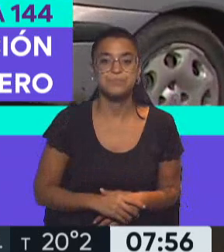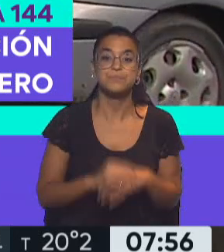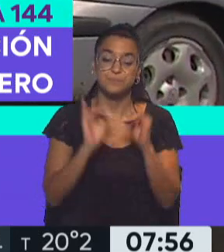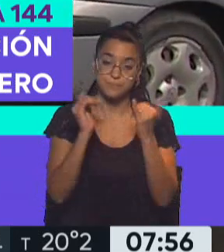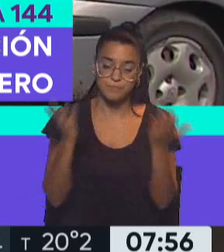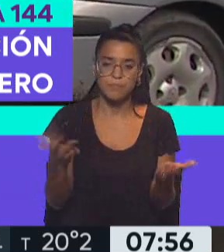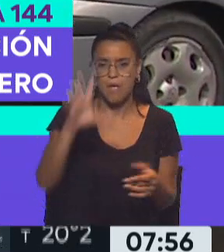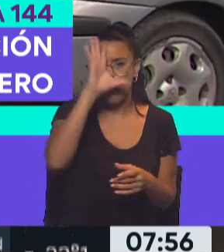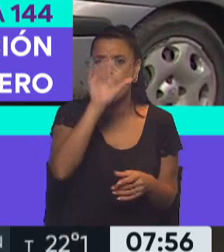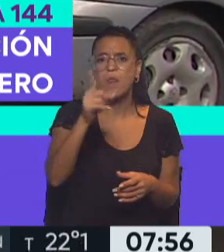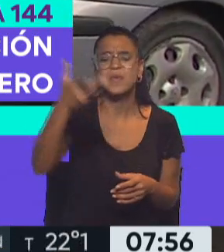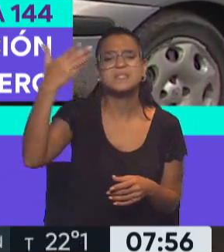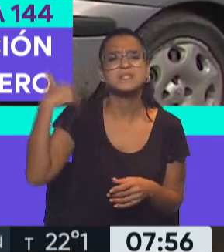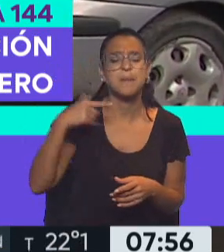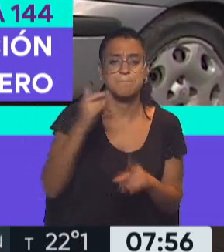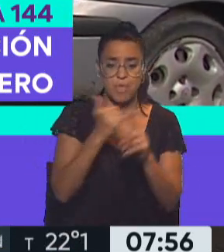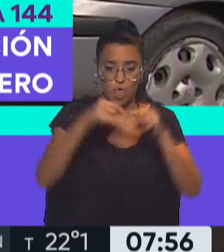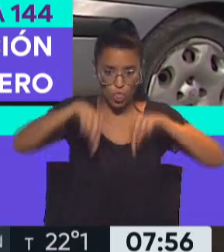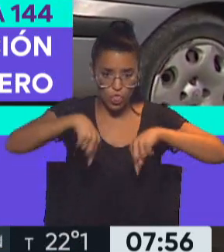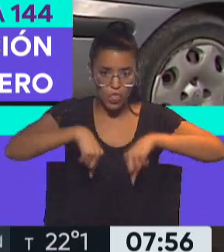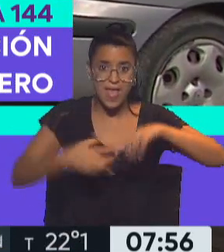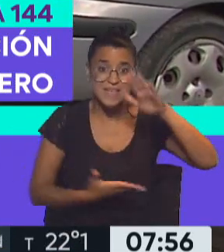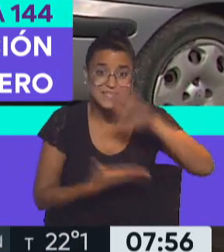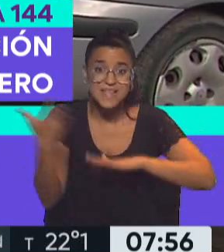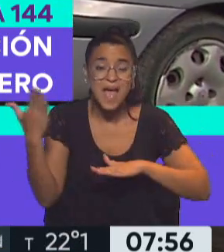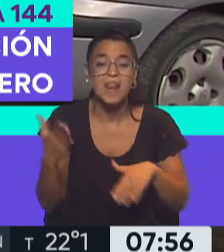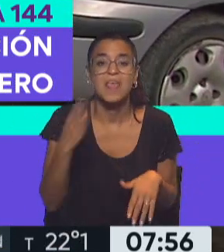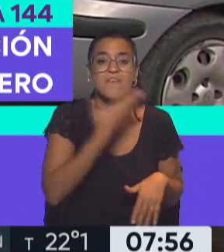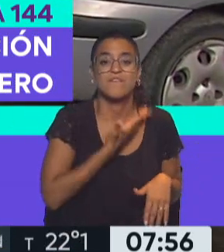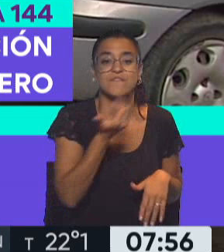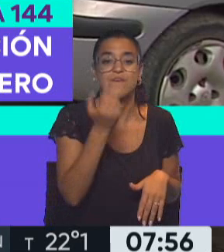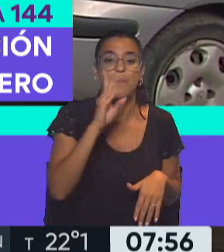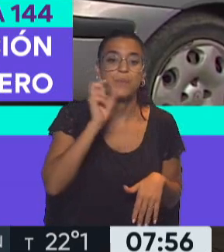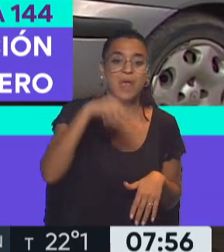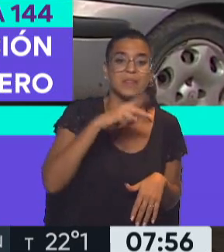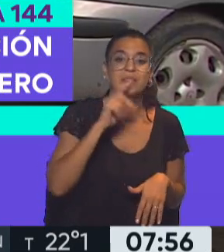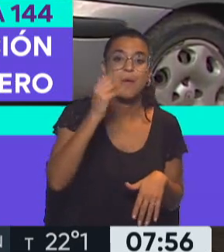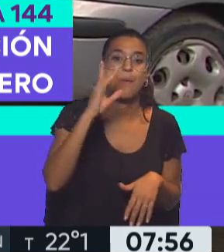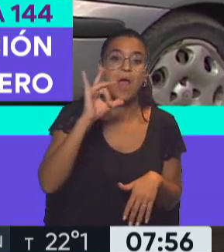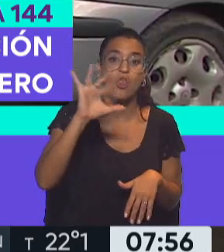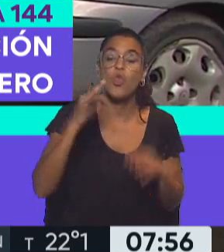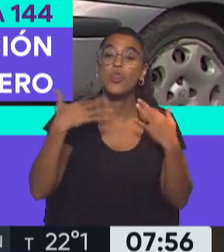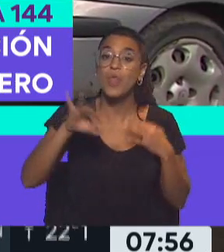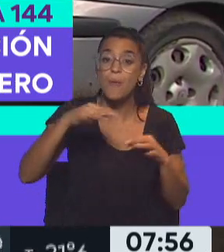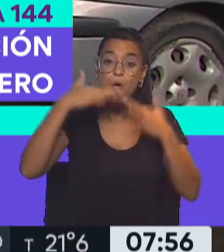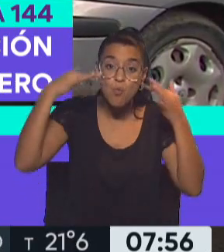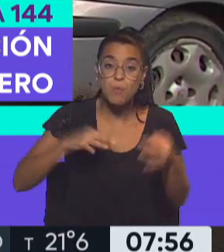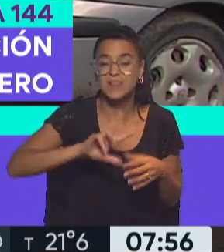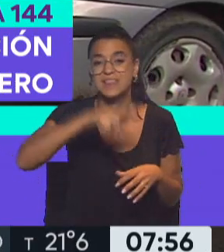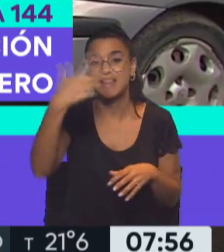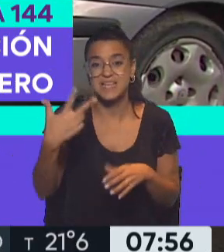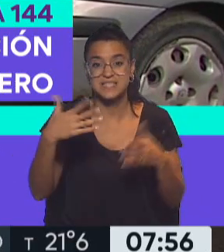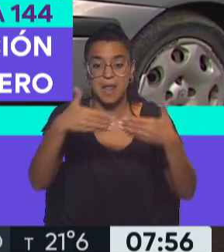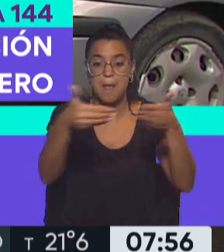Claro, recordemos que a partir de este mediodía cuando salga Fabián Tablado deberá cumplir, deberá cumplir otra tercera